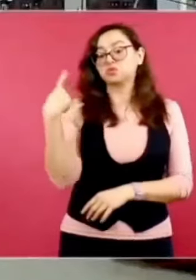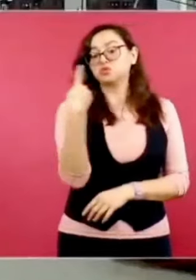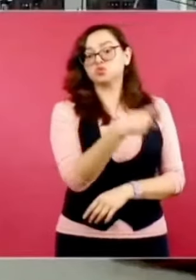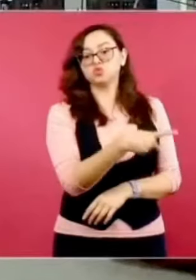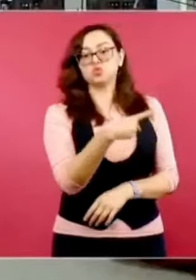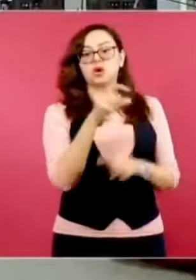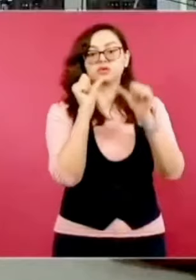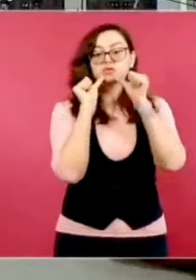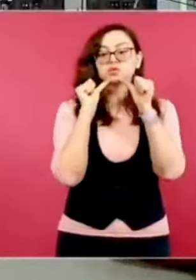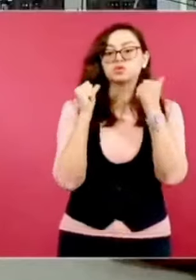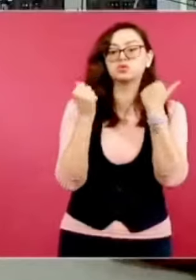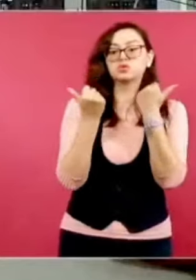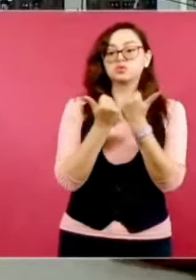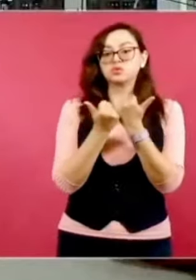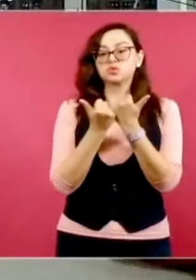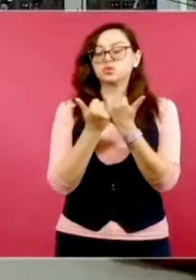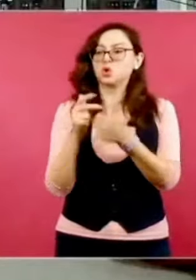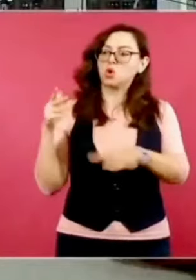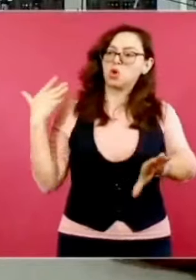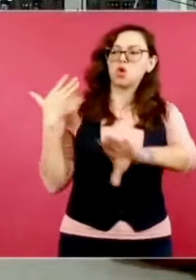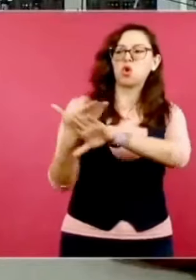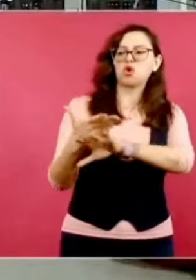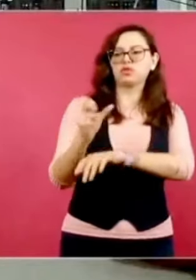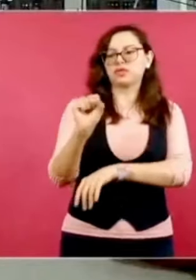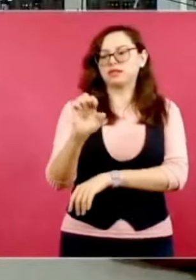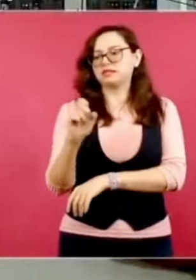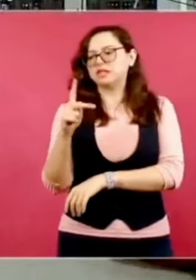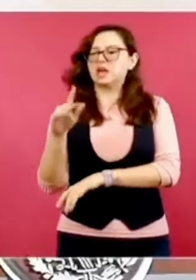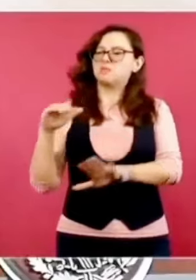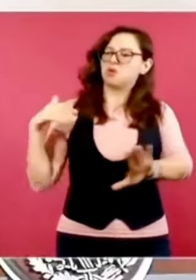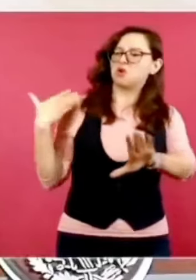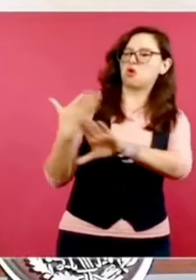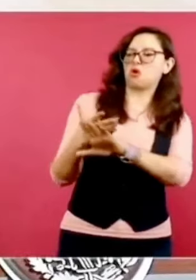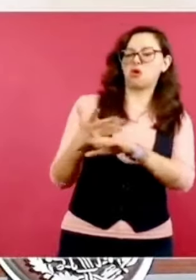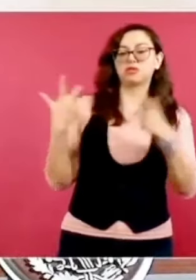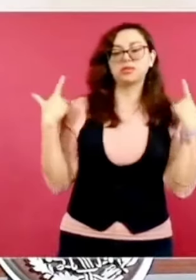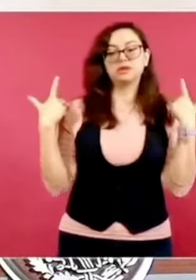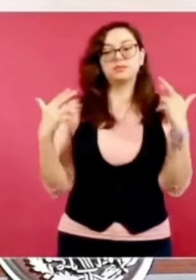en contra de la educación pública, en contra de los maestros,